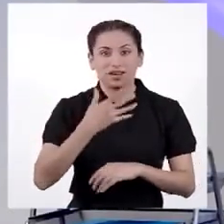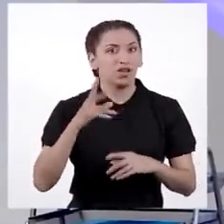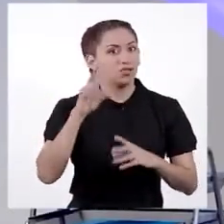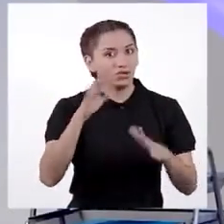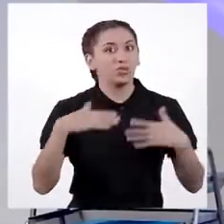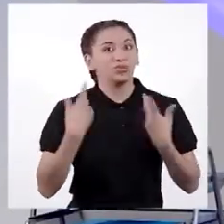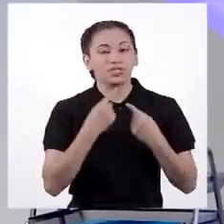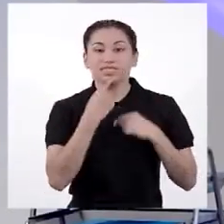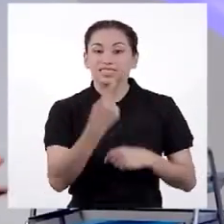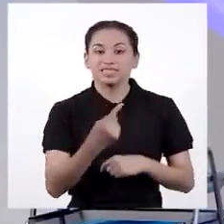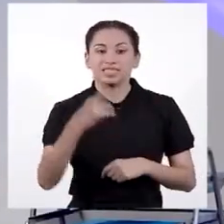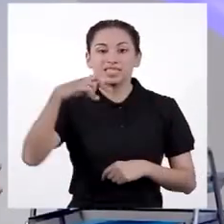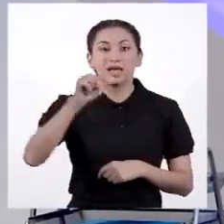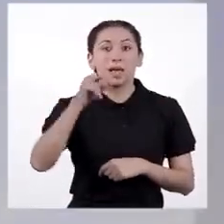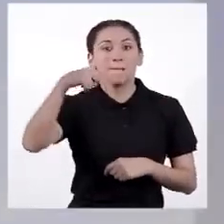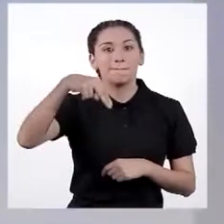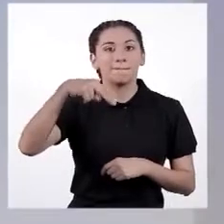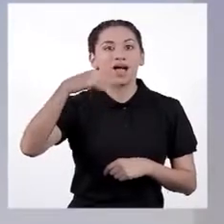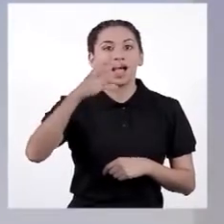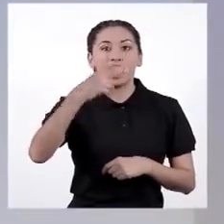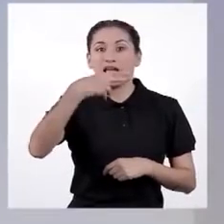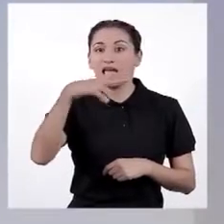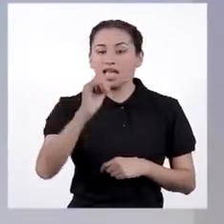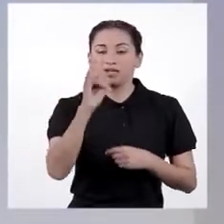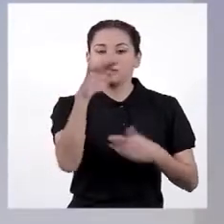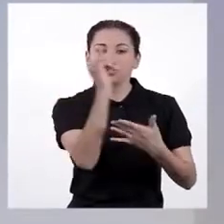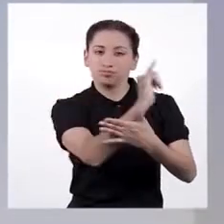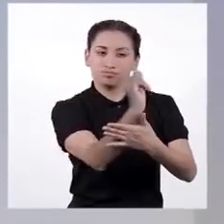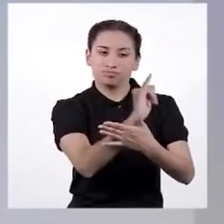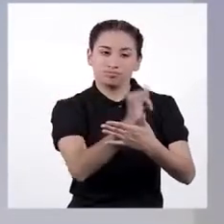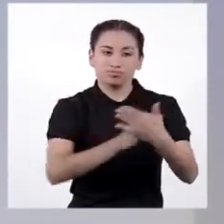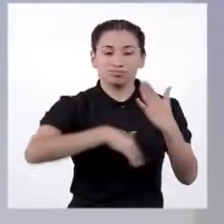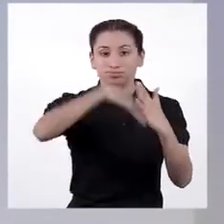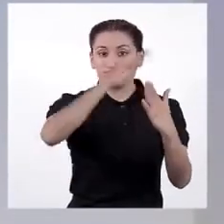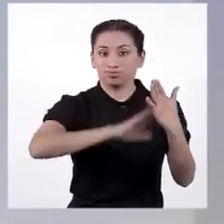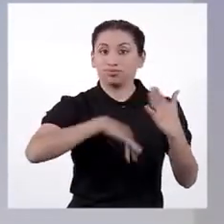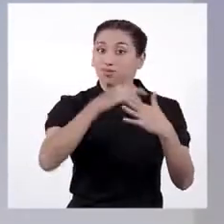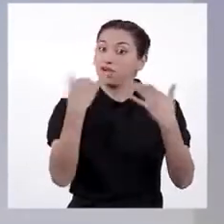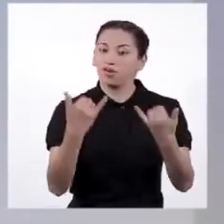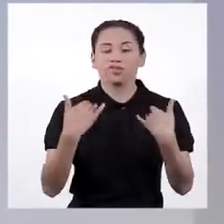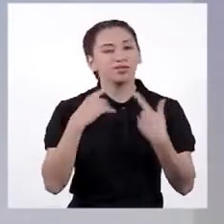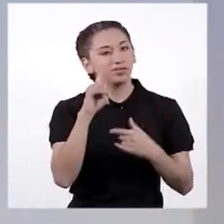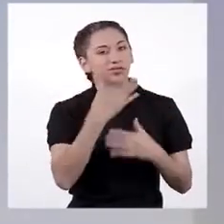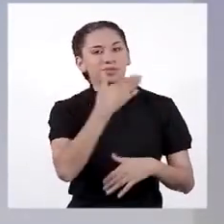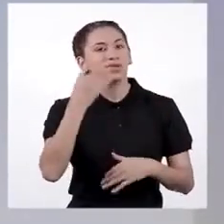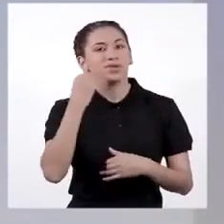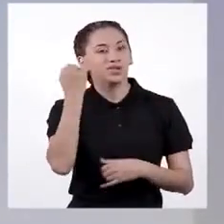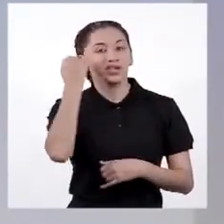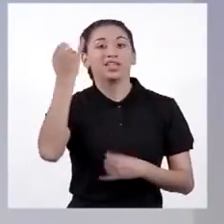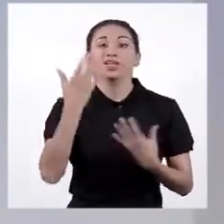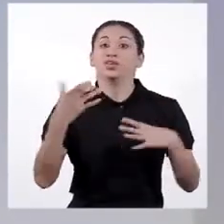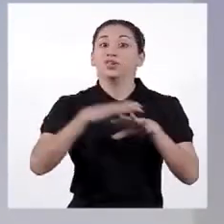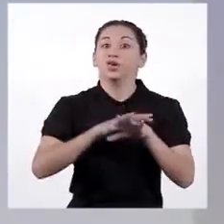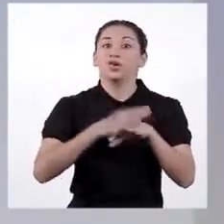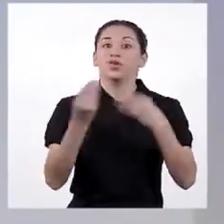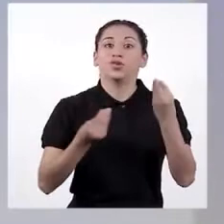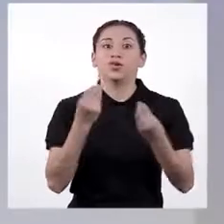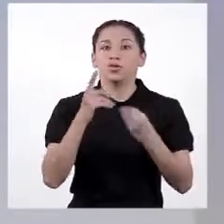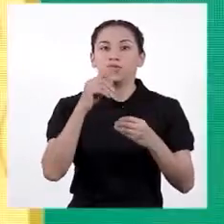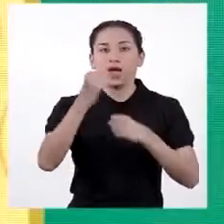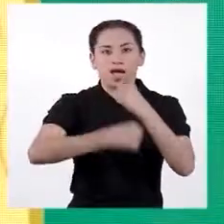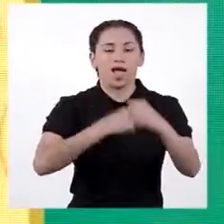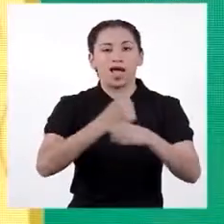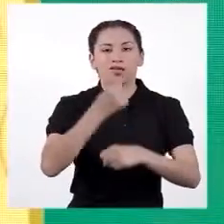no podemos dejar de mencionar a Pancho Fierro. Gracias a sus acuarelas y retratos, hoy tenemos una mejor idea de cómo lucía Lima durante el siglo